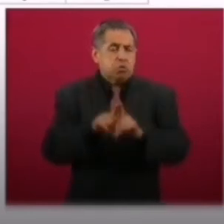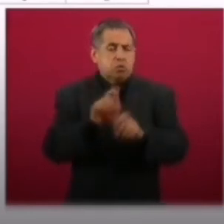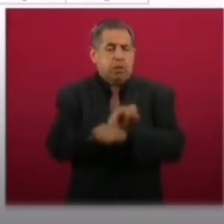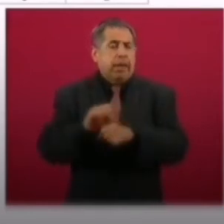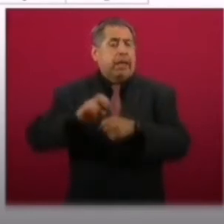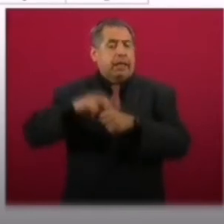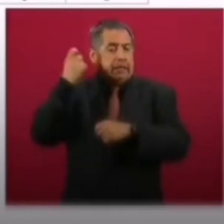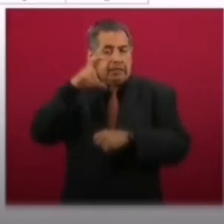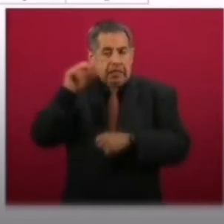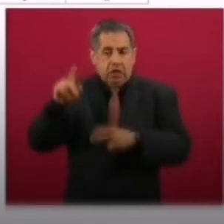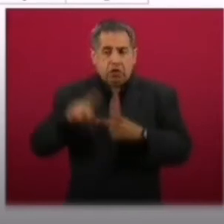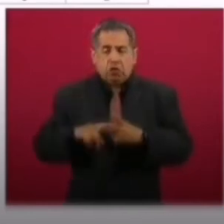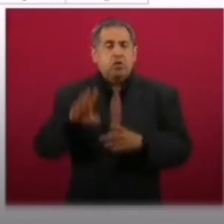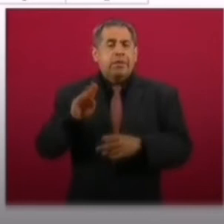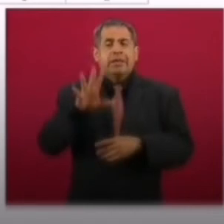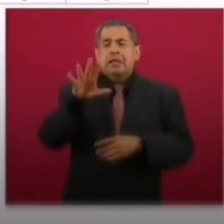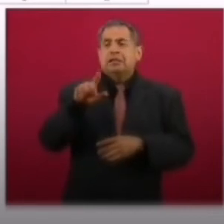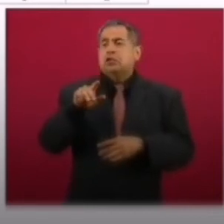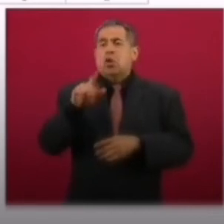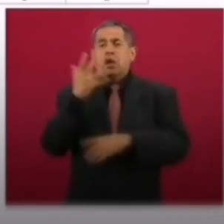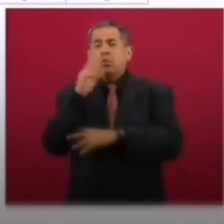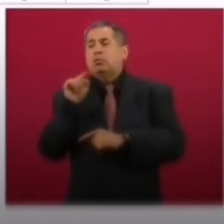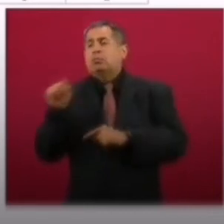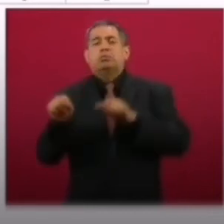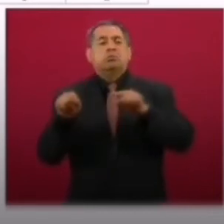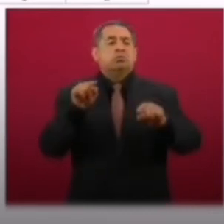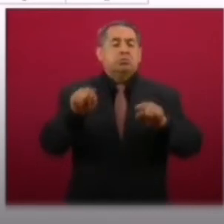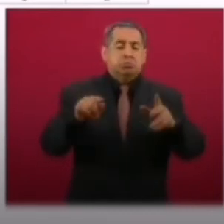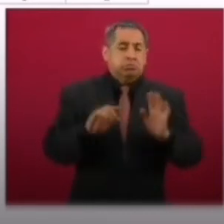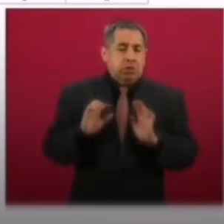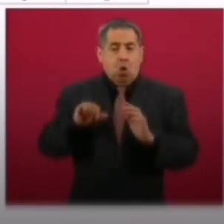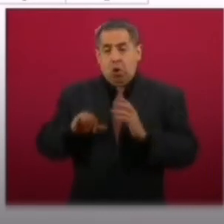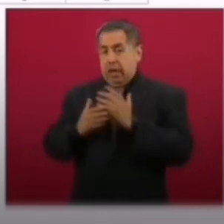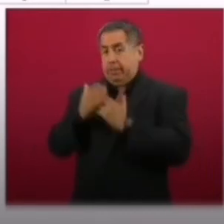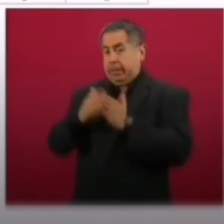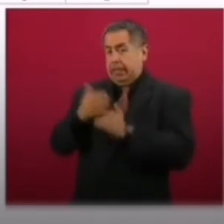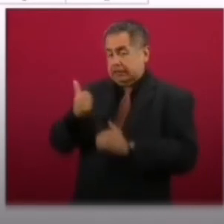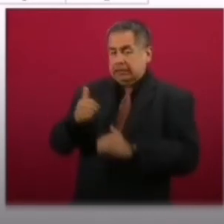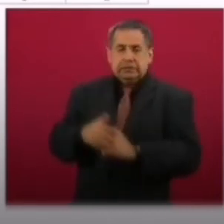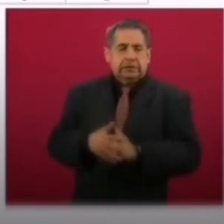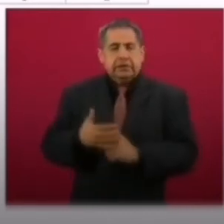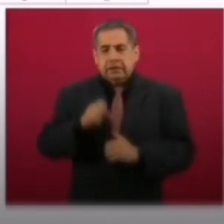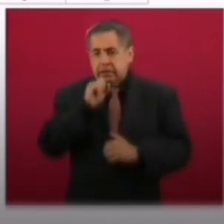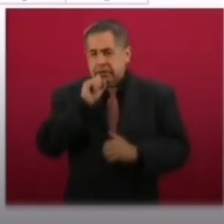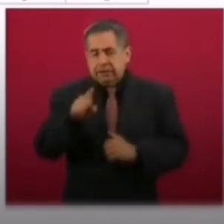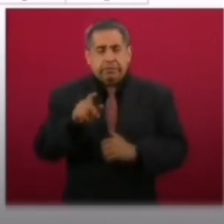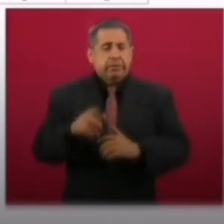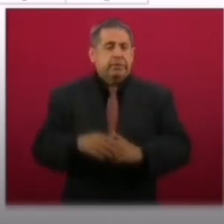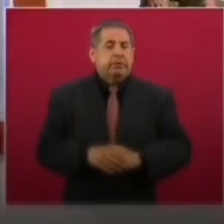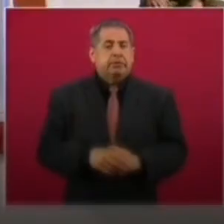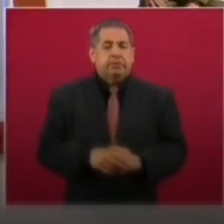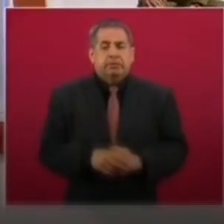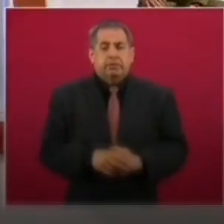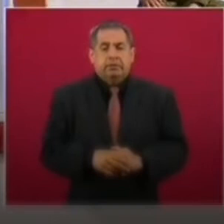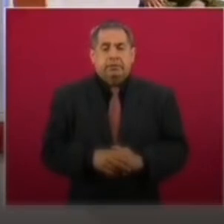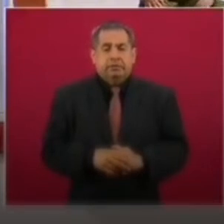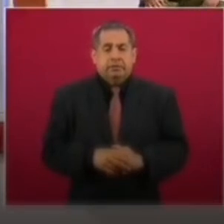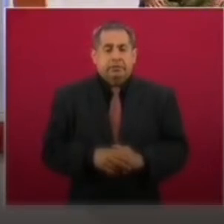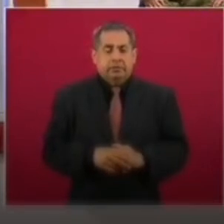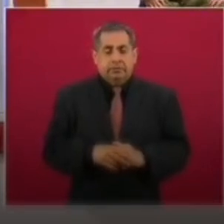Roo, noventa y cinco hasta el corte de las seis de la mañana. Y mencionar también la siguiente lámina, por favor,